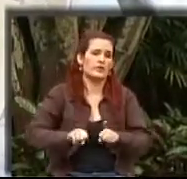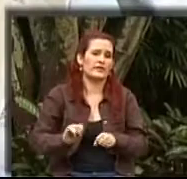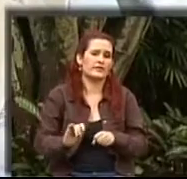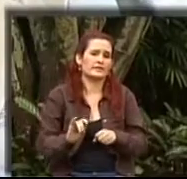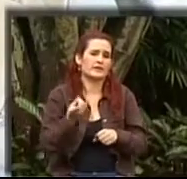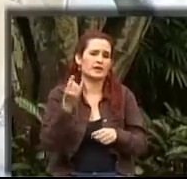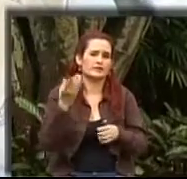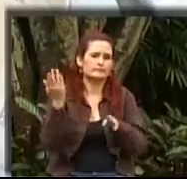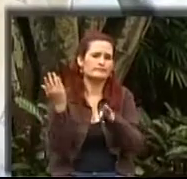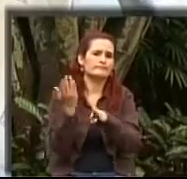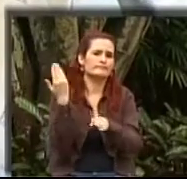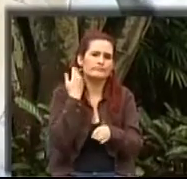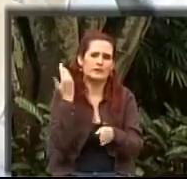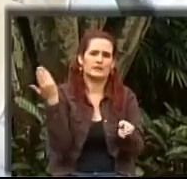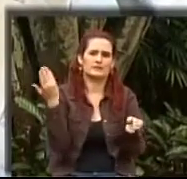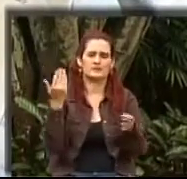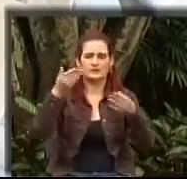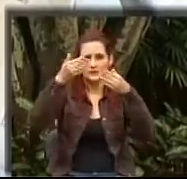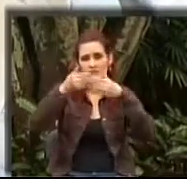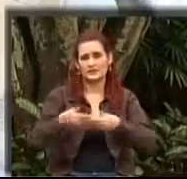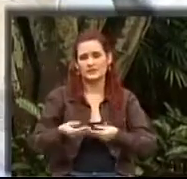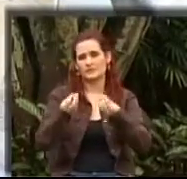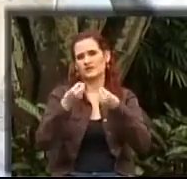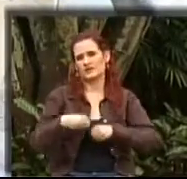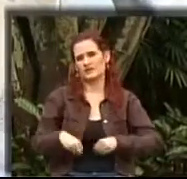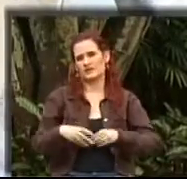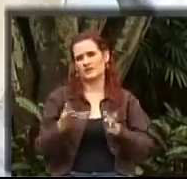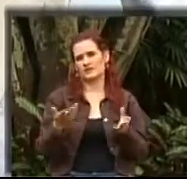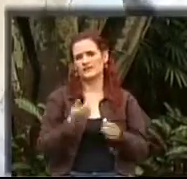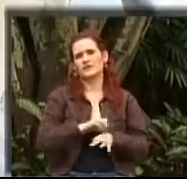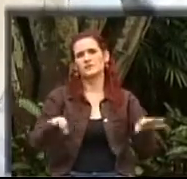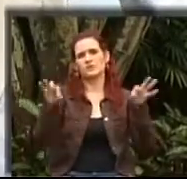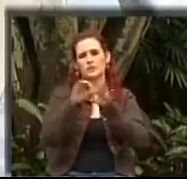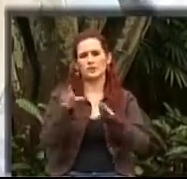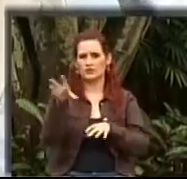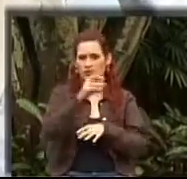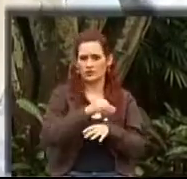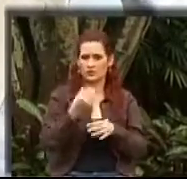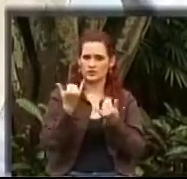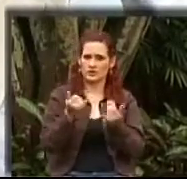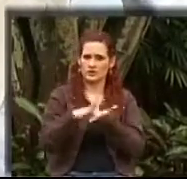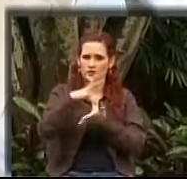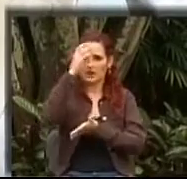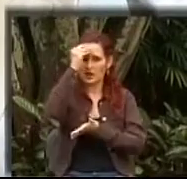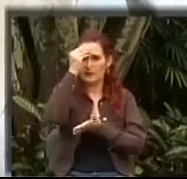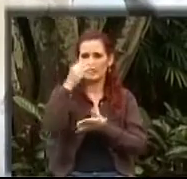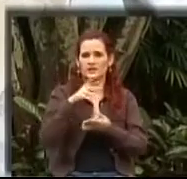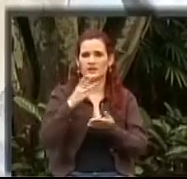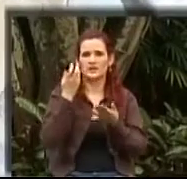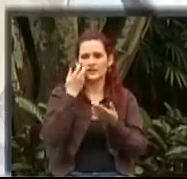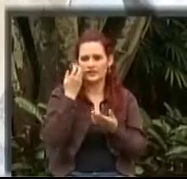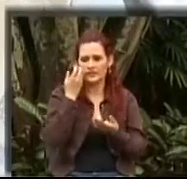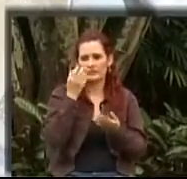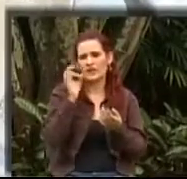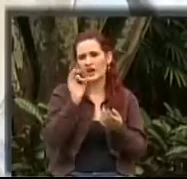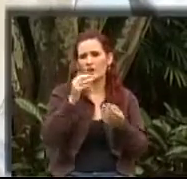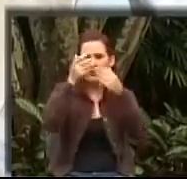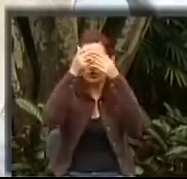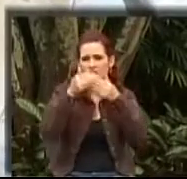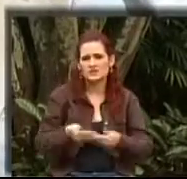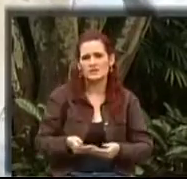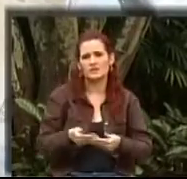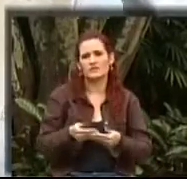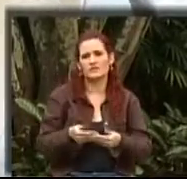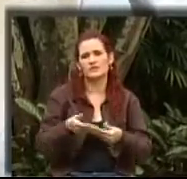tipo de discapacidad. Entonces es tan importante y todos aprendemos de la enfermedad como tal y de la discapacidad,